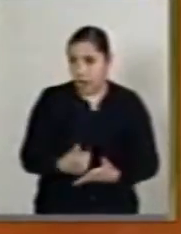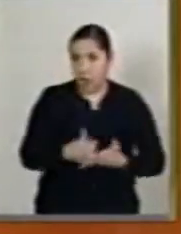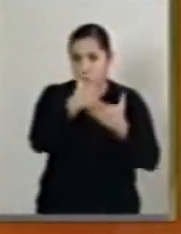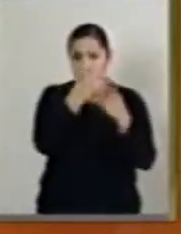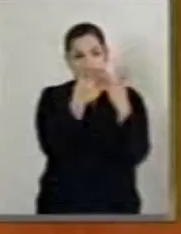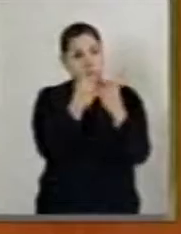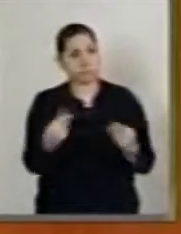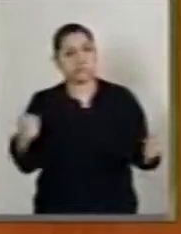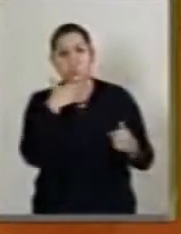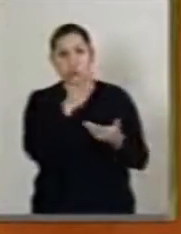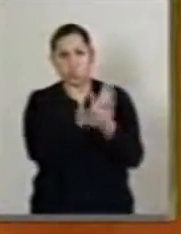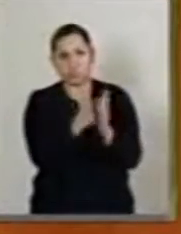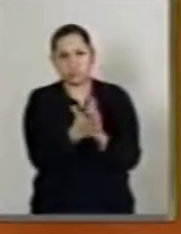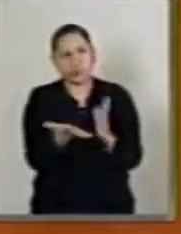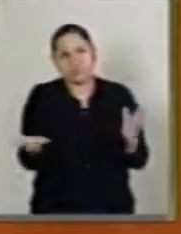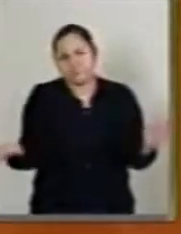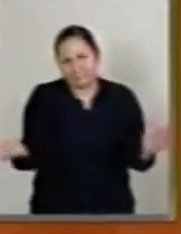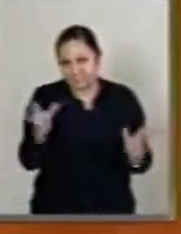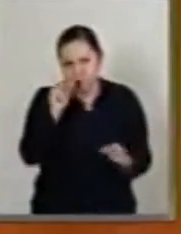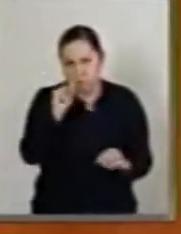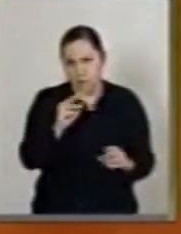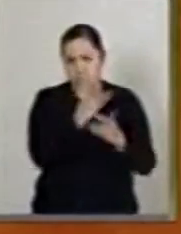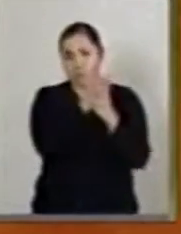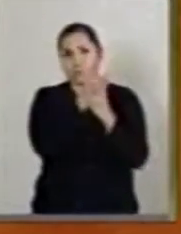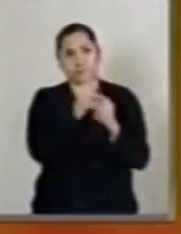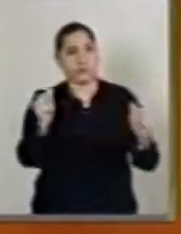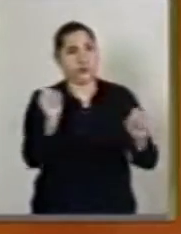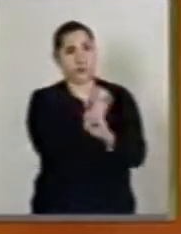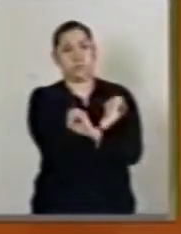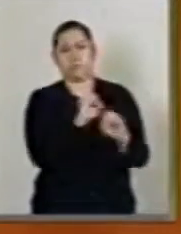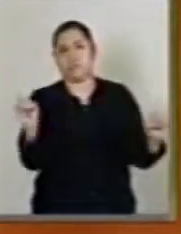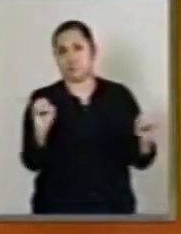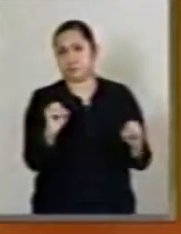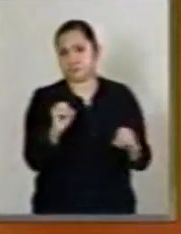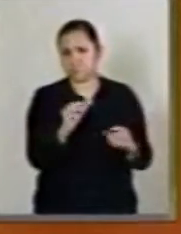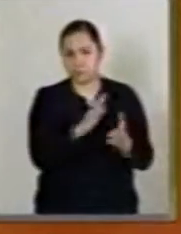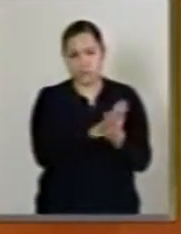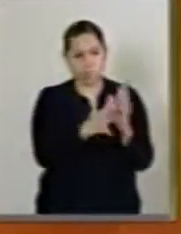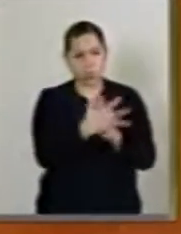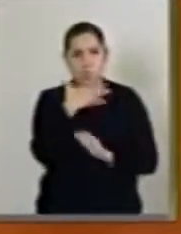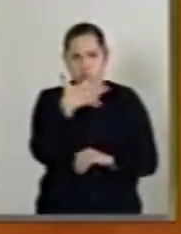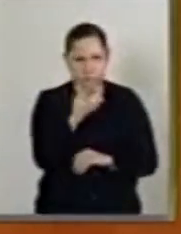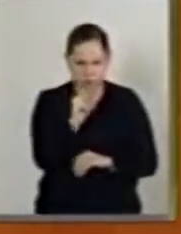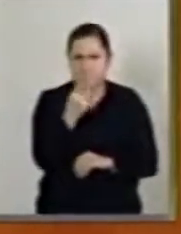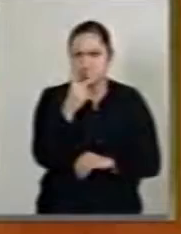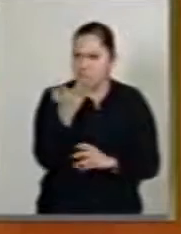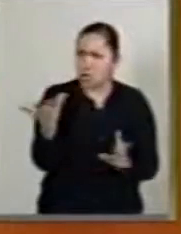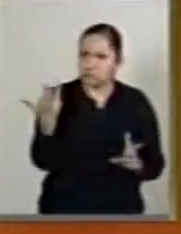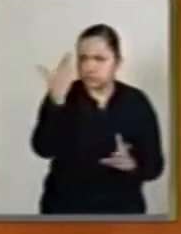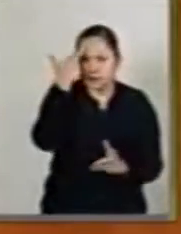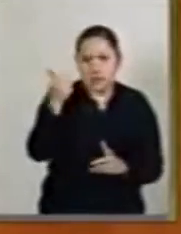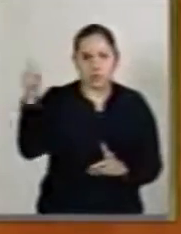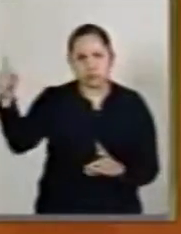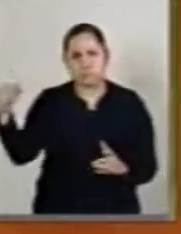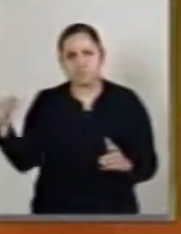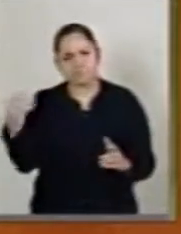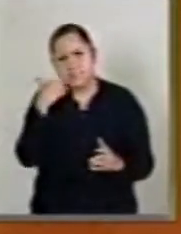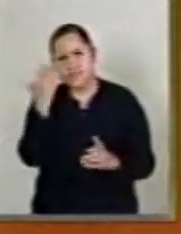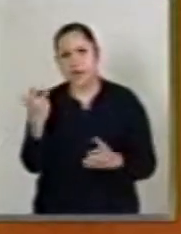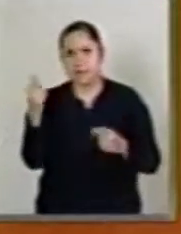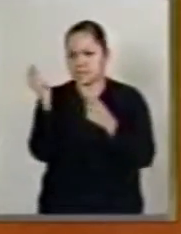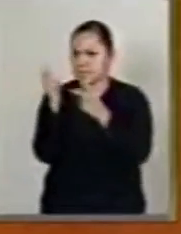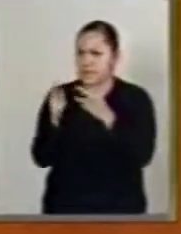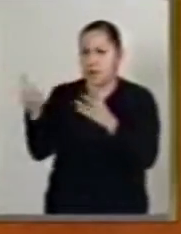Y en ese sentido esa parte del veto es muy positiva. Pero nos quedamos